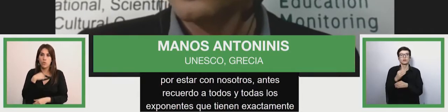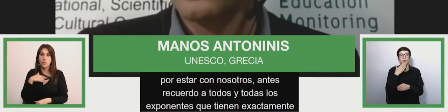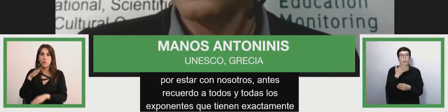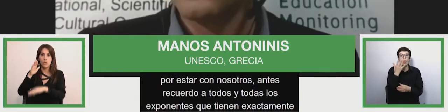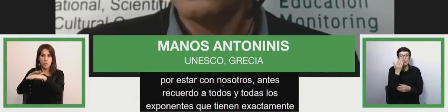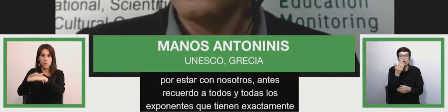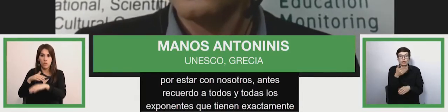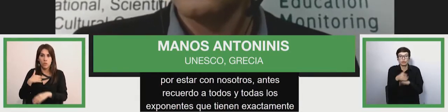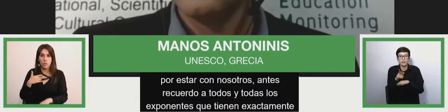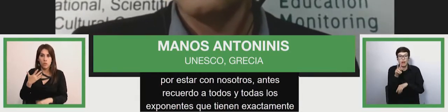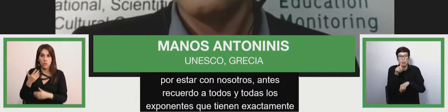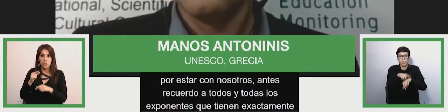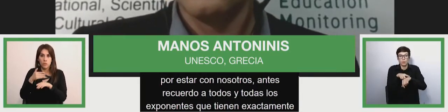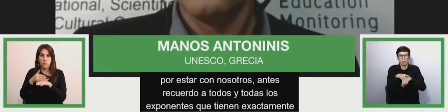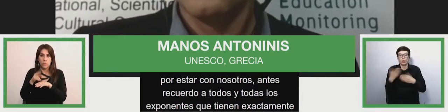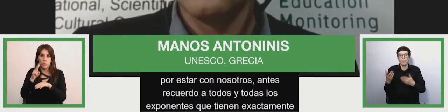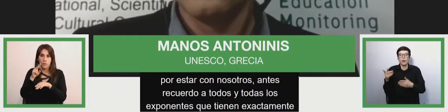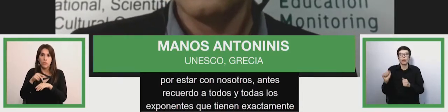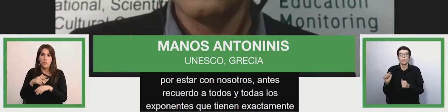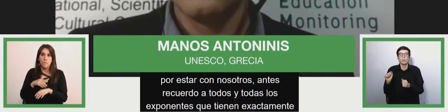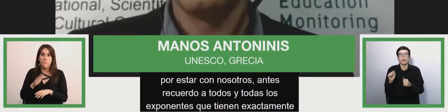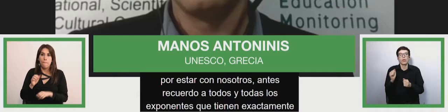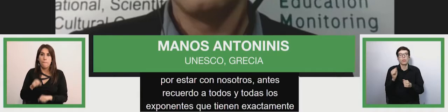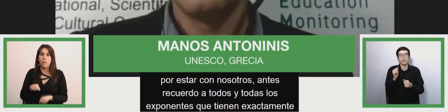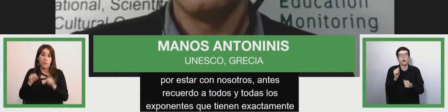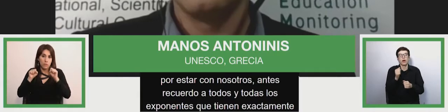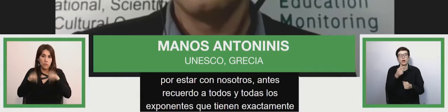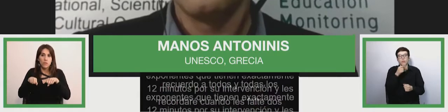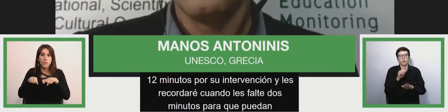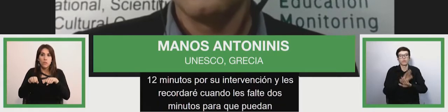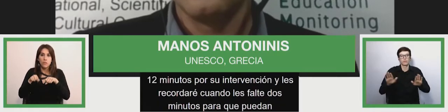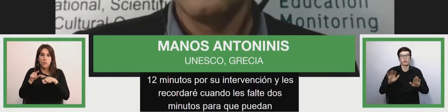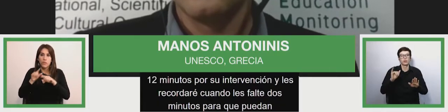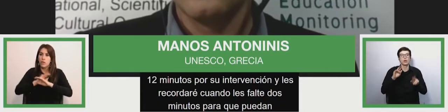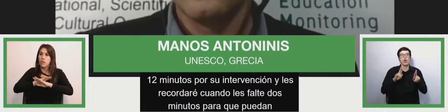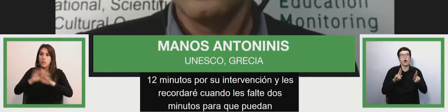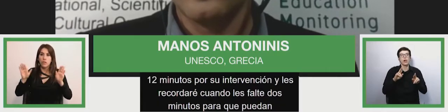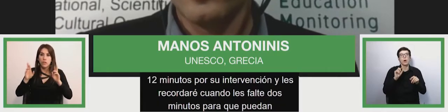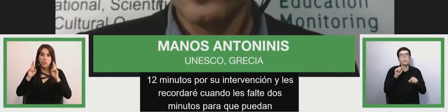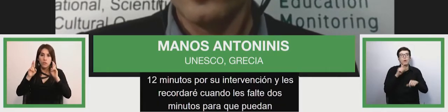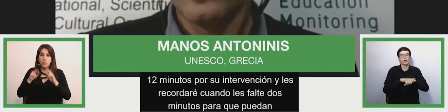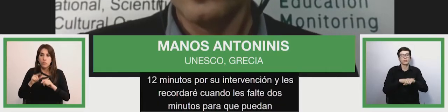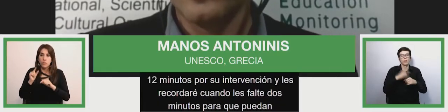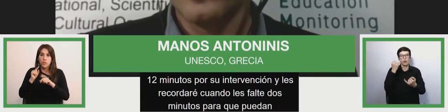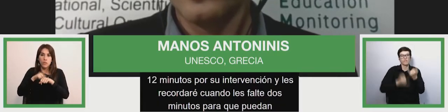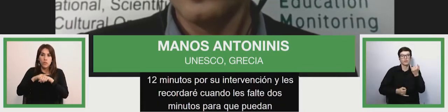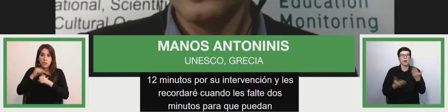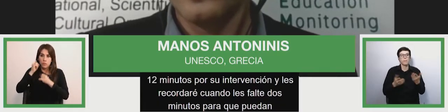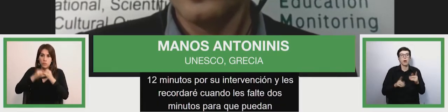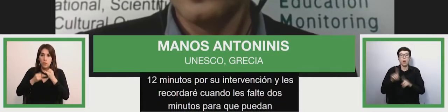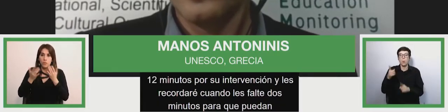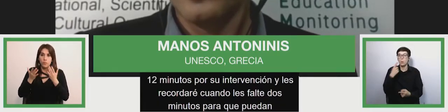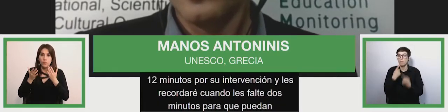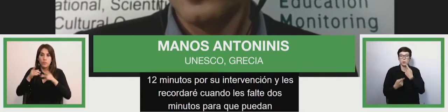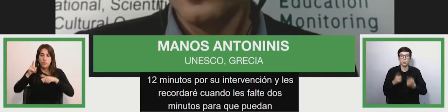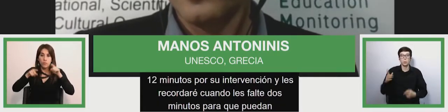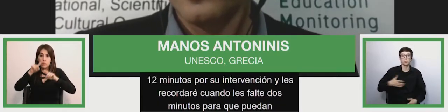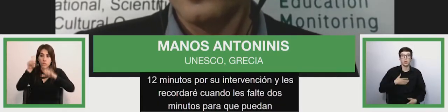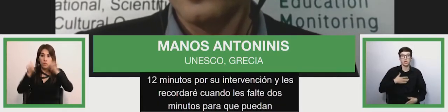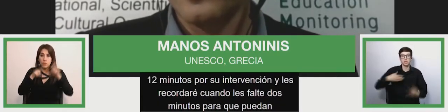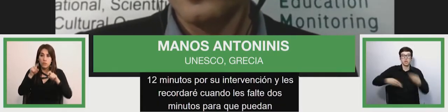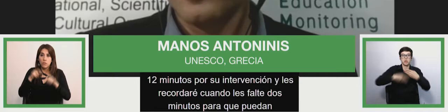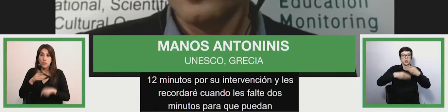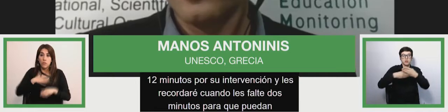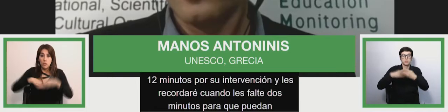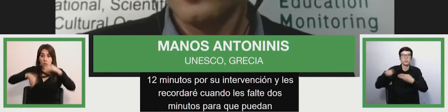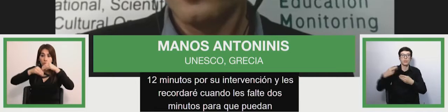para que puedan acercarse a la conclusión y ojalá tengamos un poquito de tiempo al final para recopilar algunas preguntas que nos lleven desde